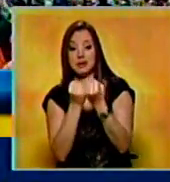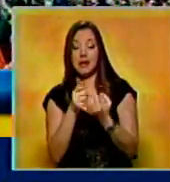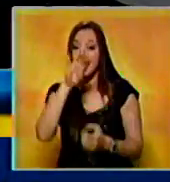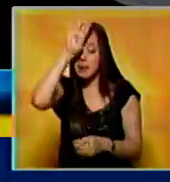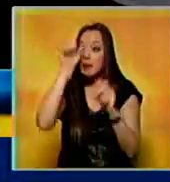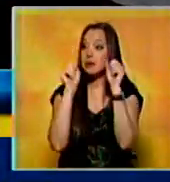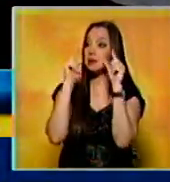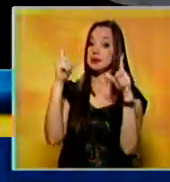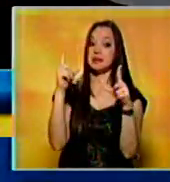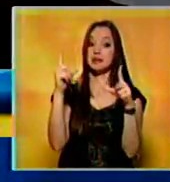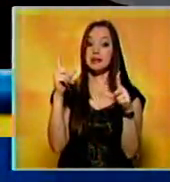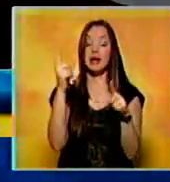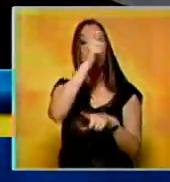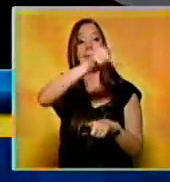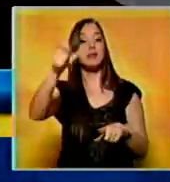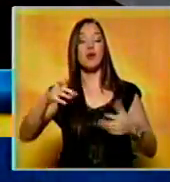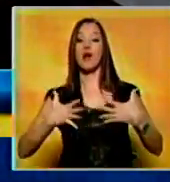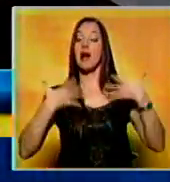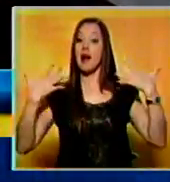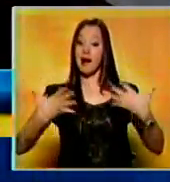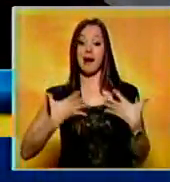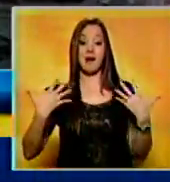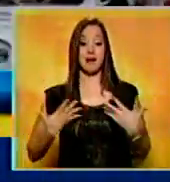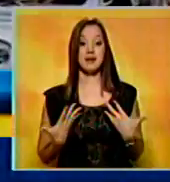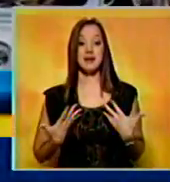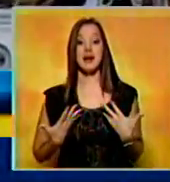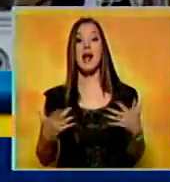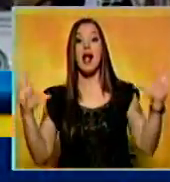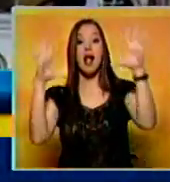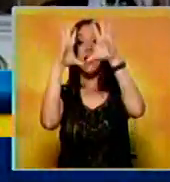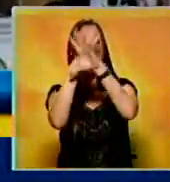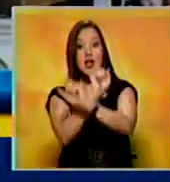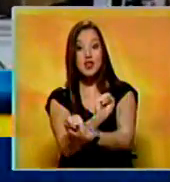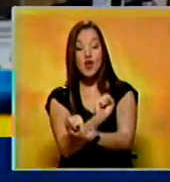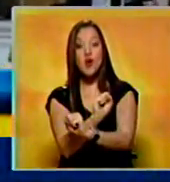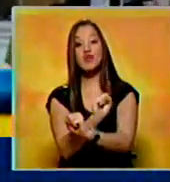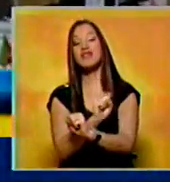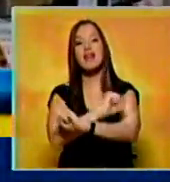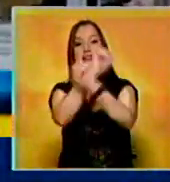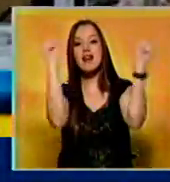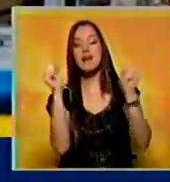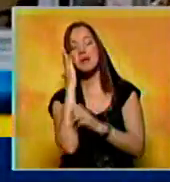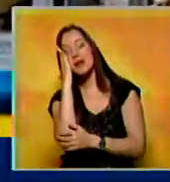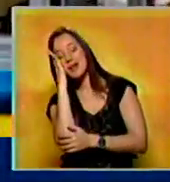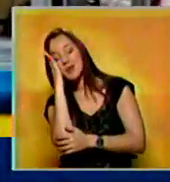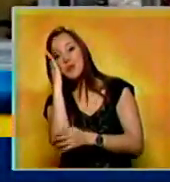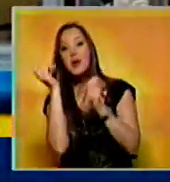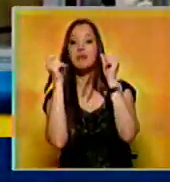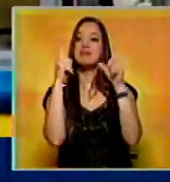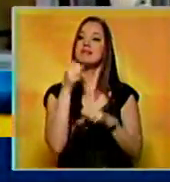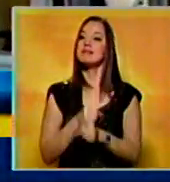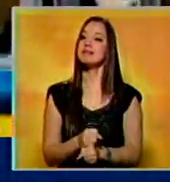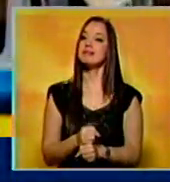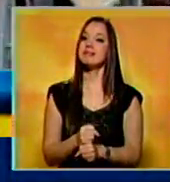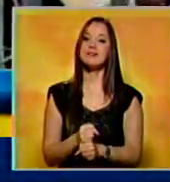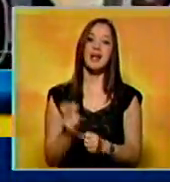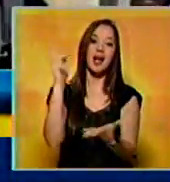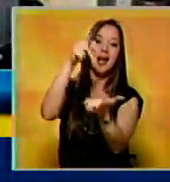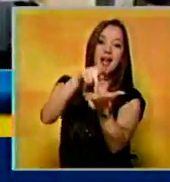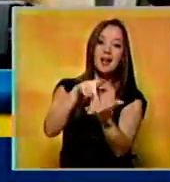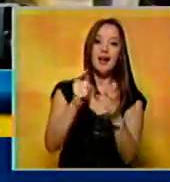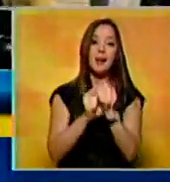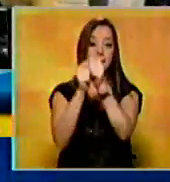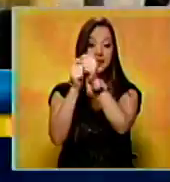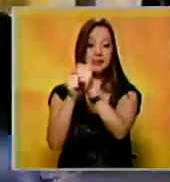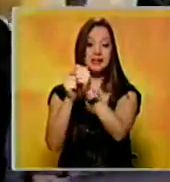sorprendido de la energía de estas personas tras pasar la noche y toda la mañana en el Parque Rizal para asistir a la misa, sobre